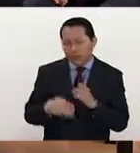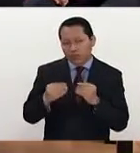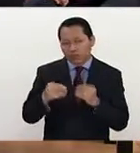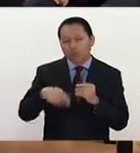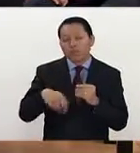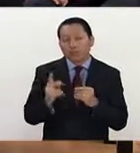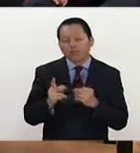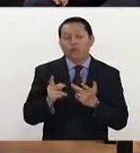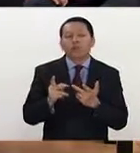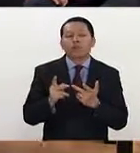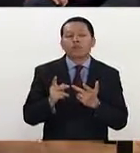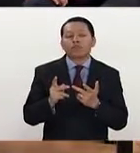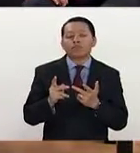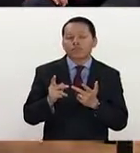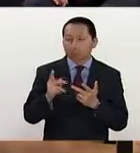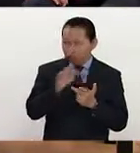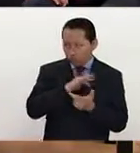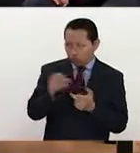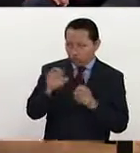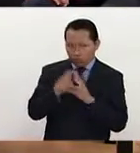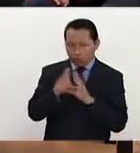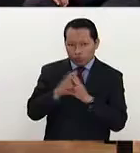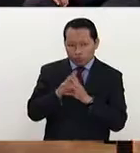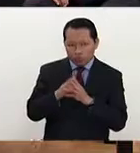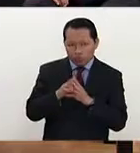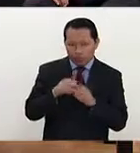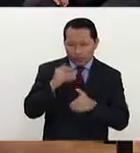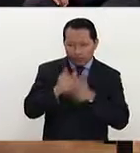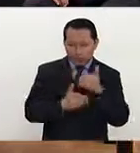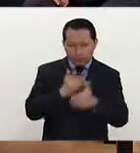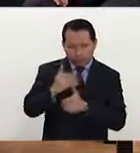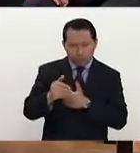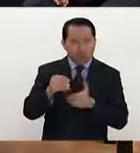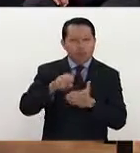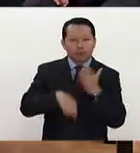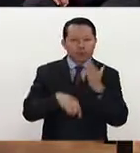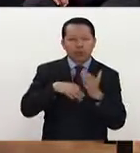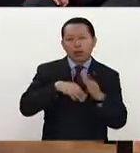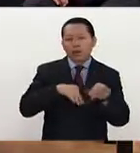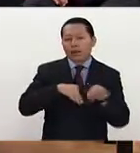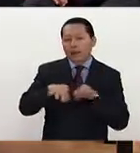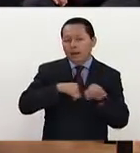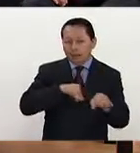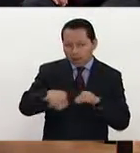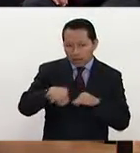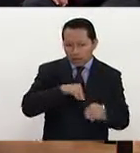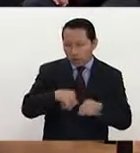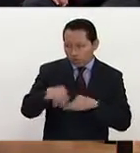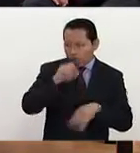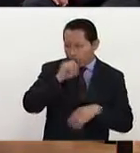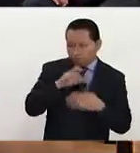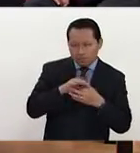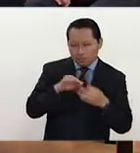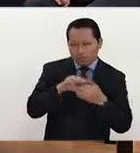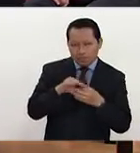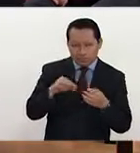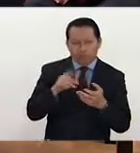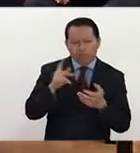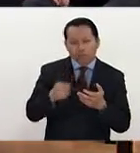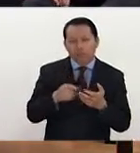se lograron ciertos avances, por ejemplo, en cuestión del empleo. Todo esto que él da, que además